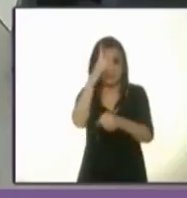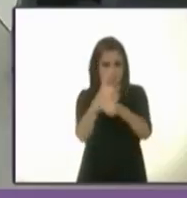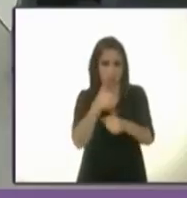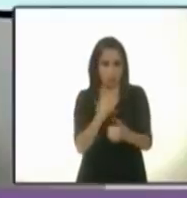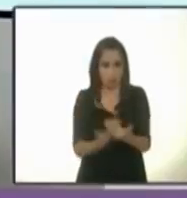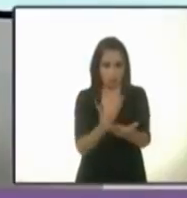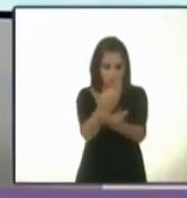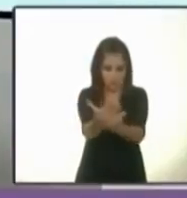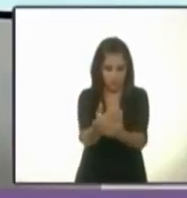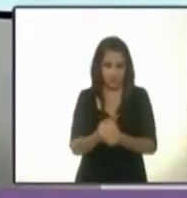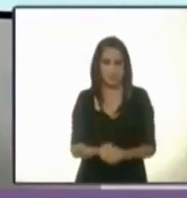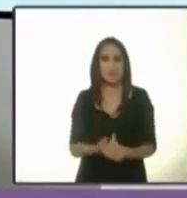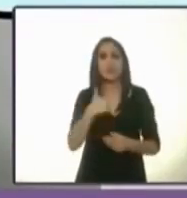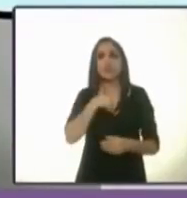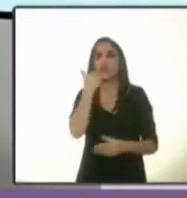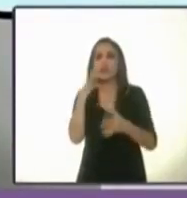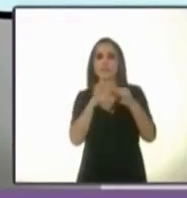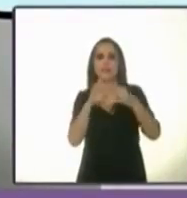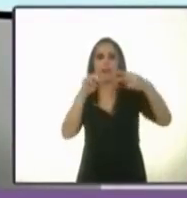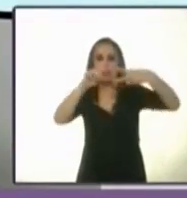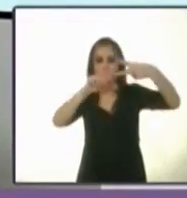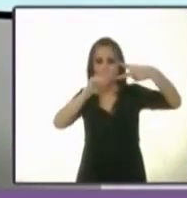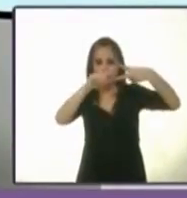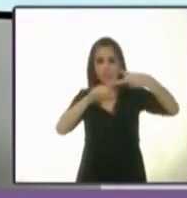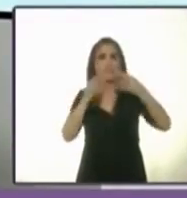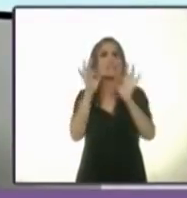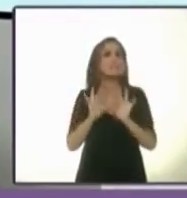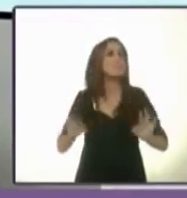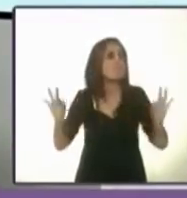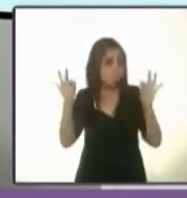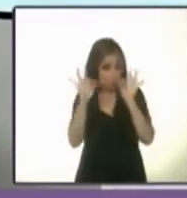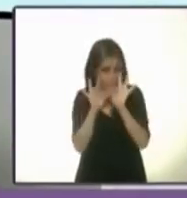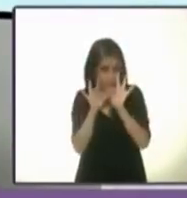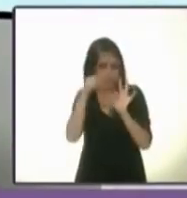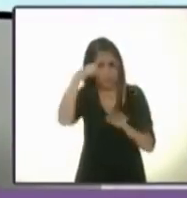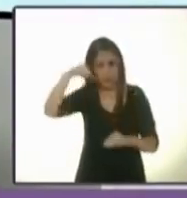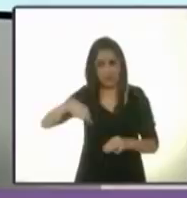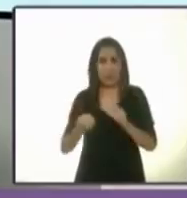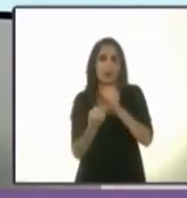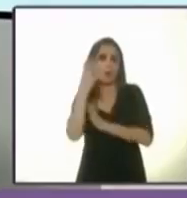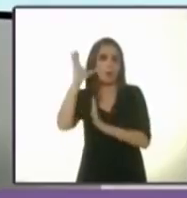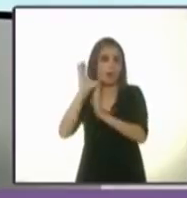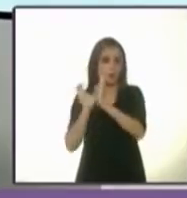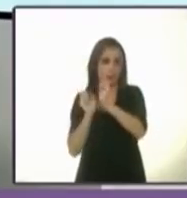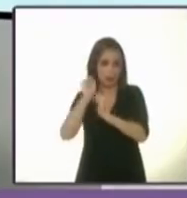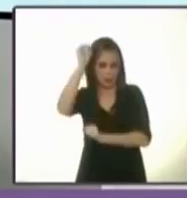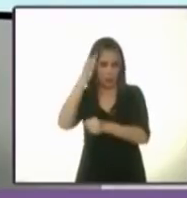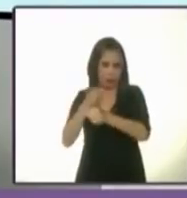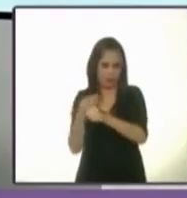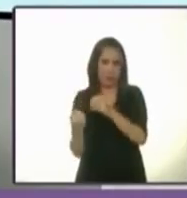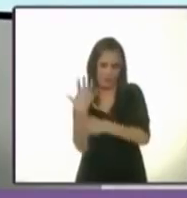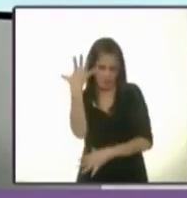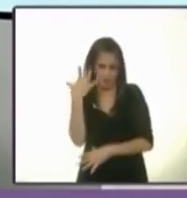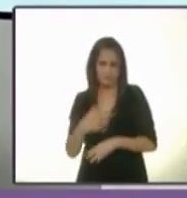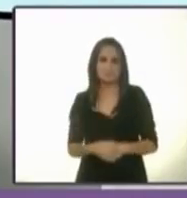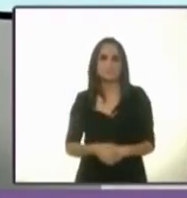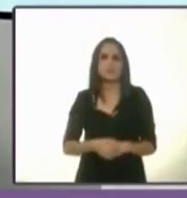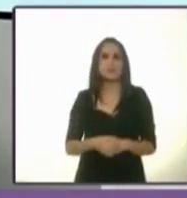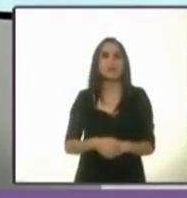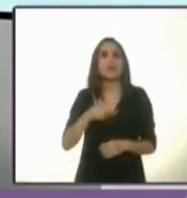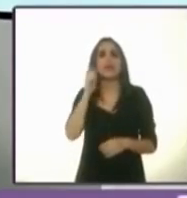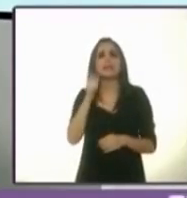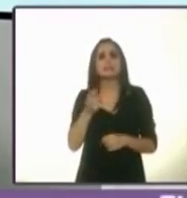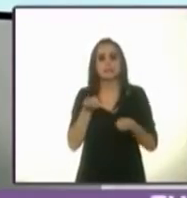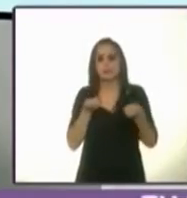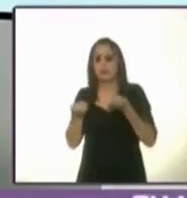la propuesta. Quiero comentar sobre dos temas que son muy importantes de esta nueva constitución que actualmente tenemos. Lo que tiene que ver